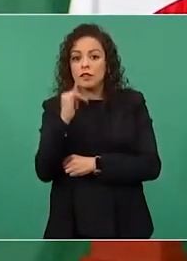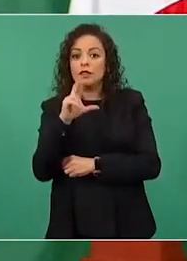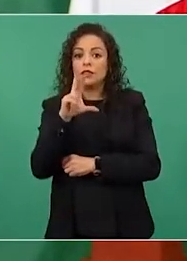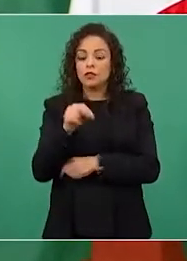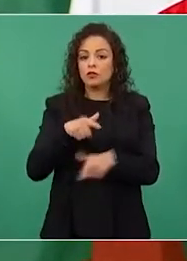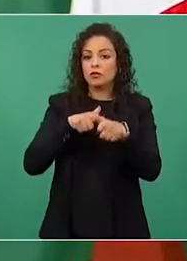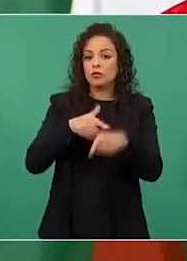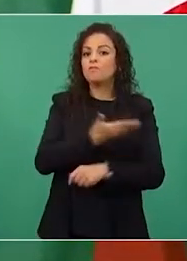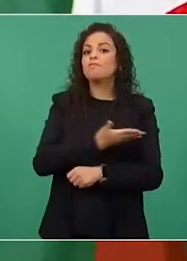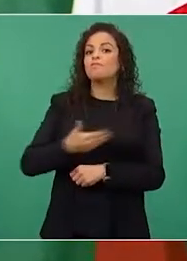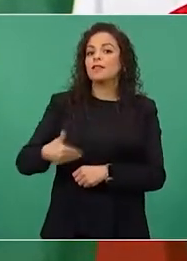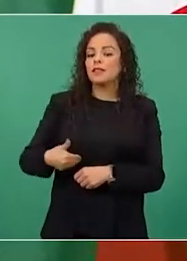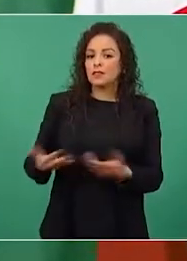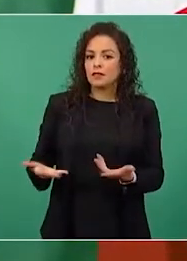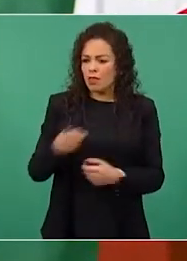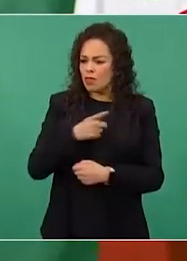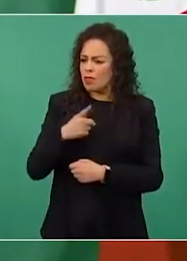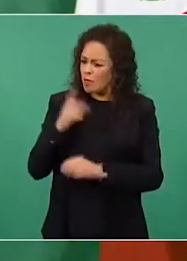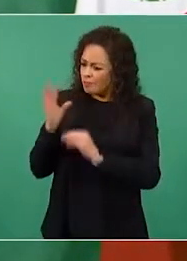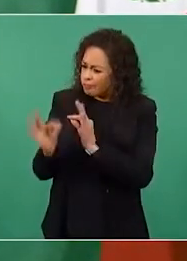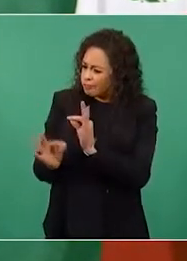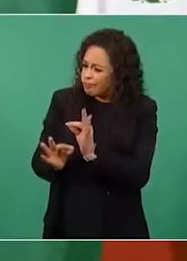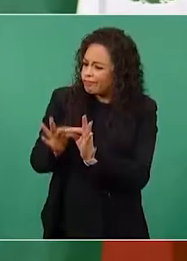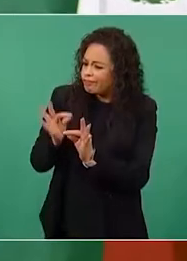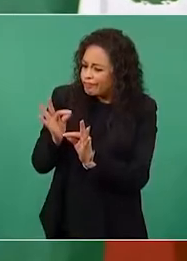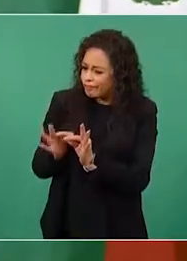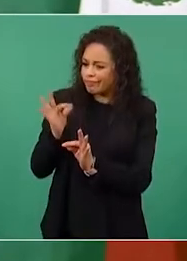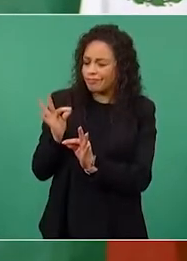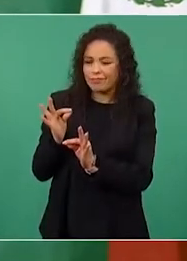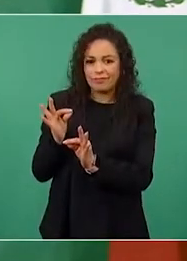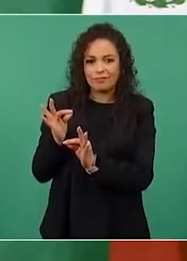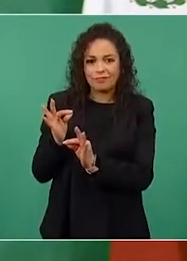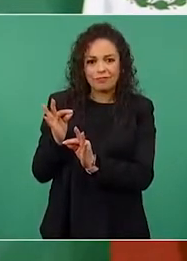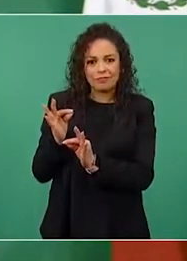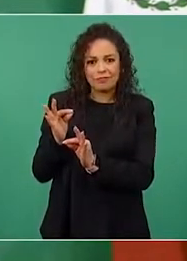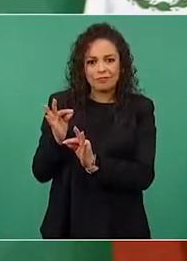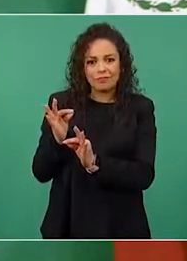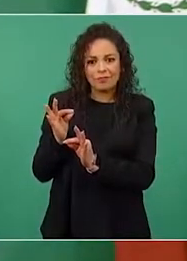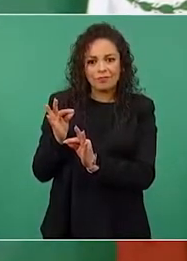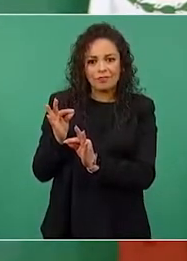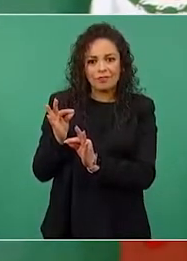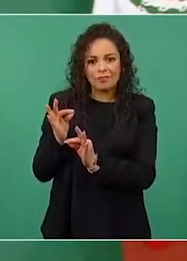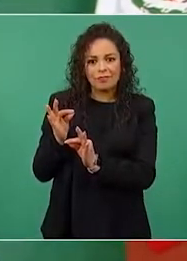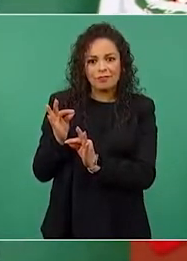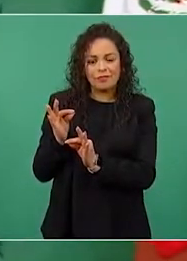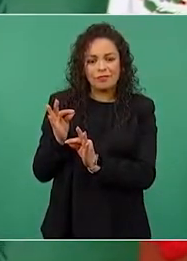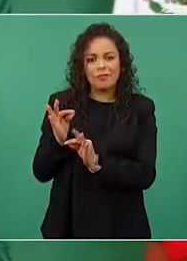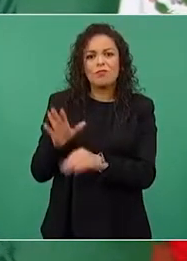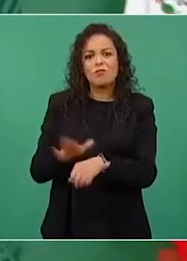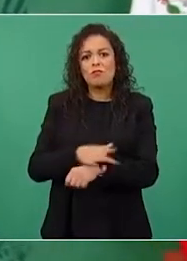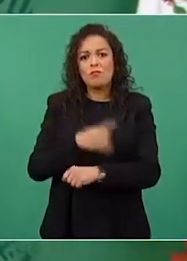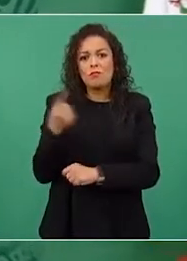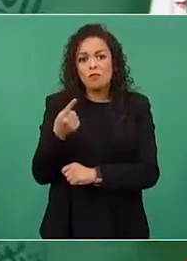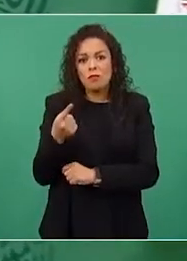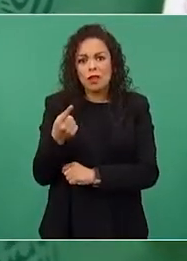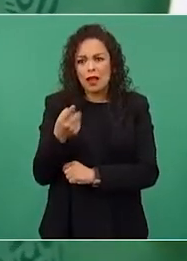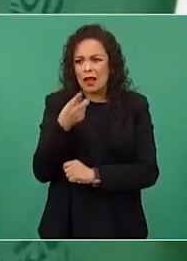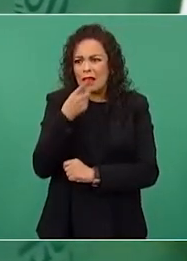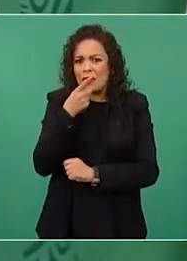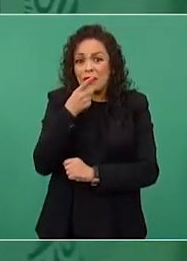porque lo establece la Constitución,